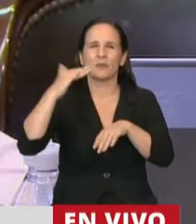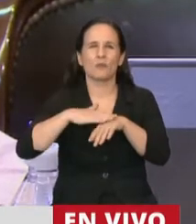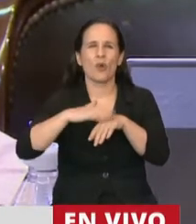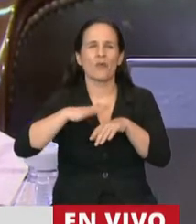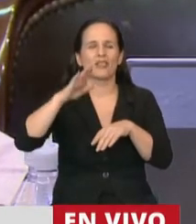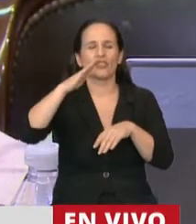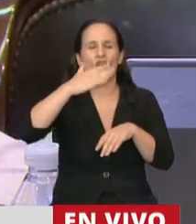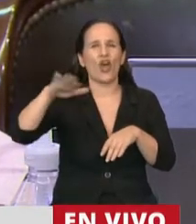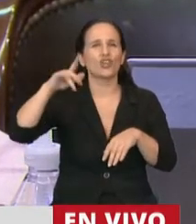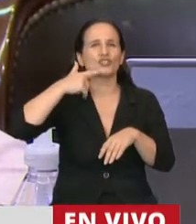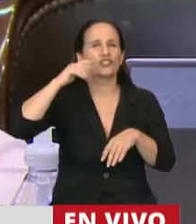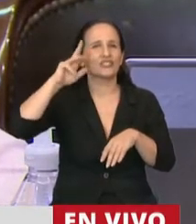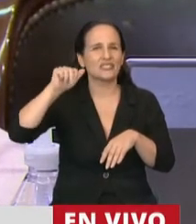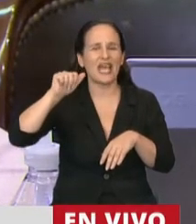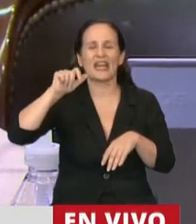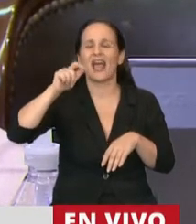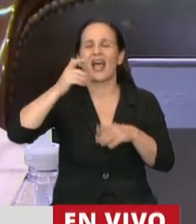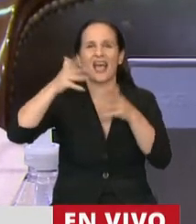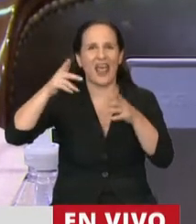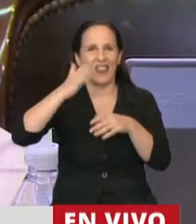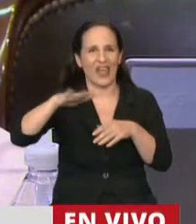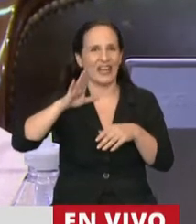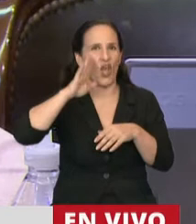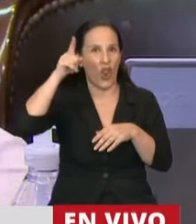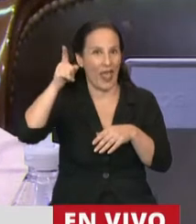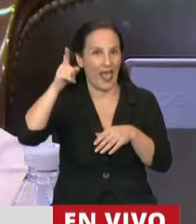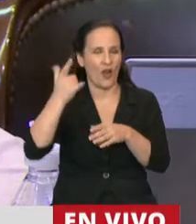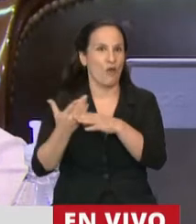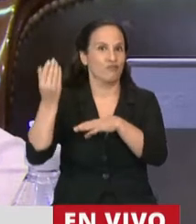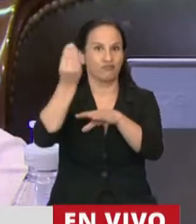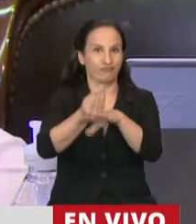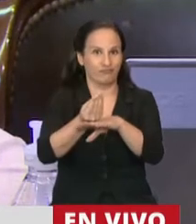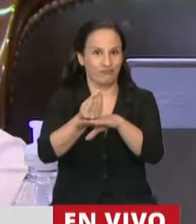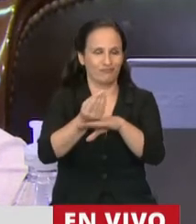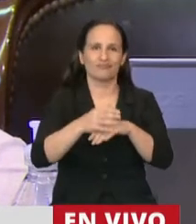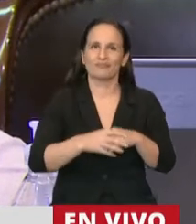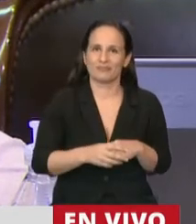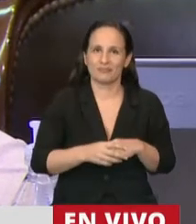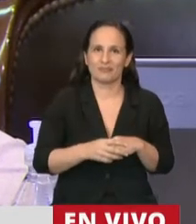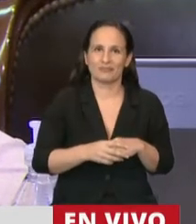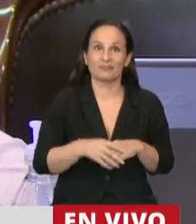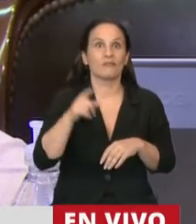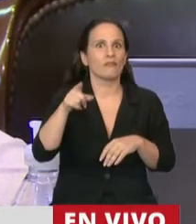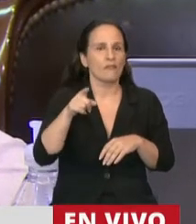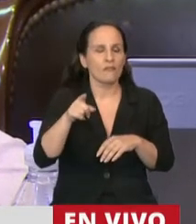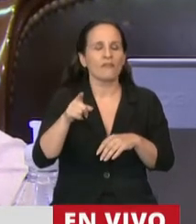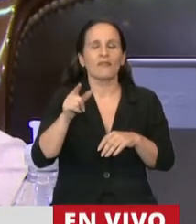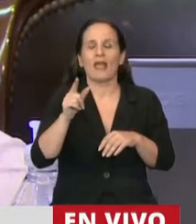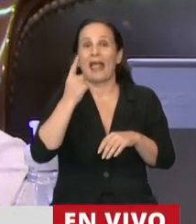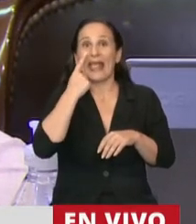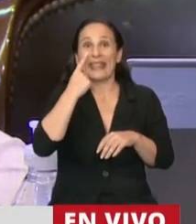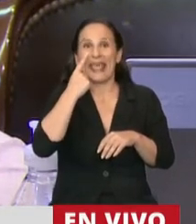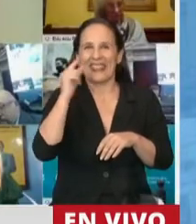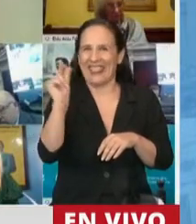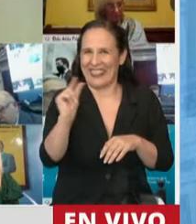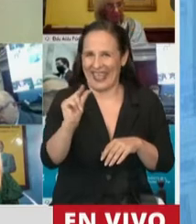Grande, en Río Negro. En el año 1987 asume como intendente interino de